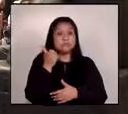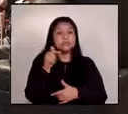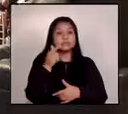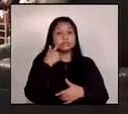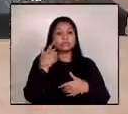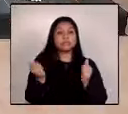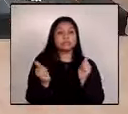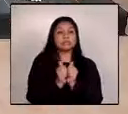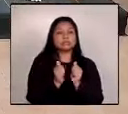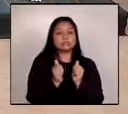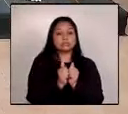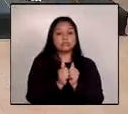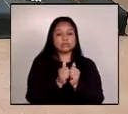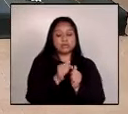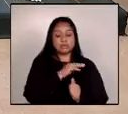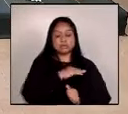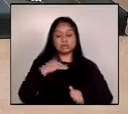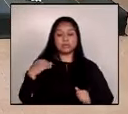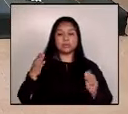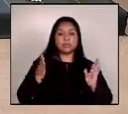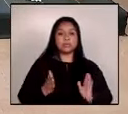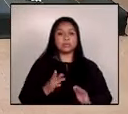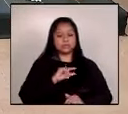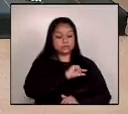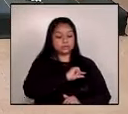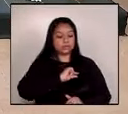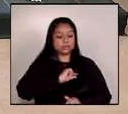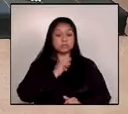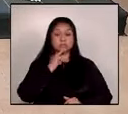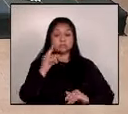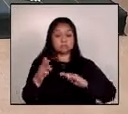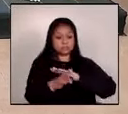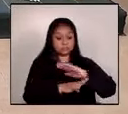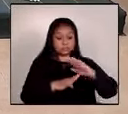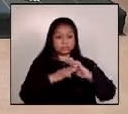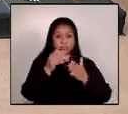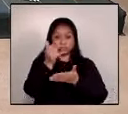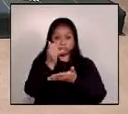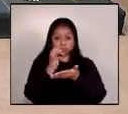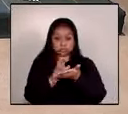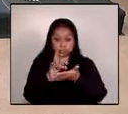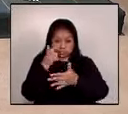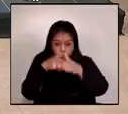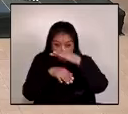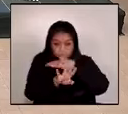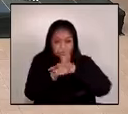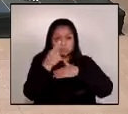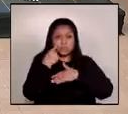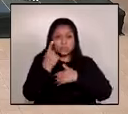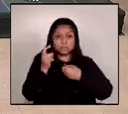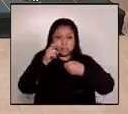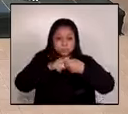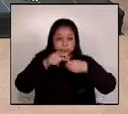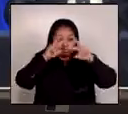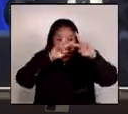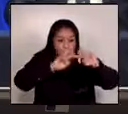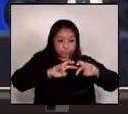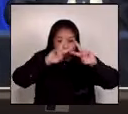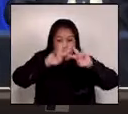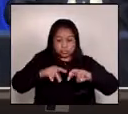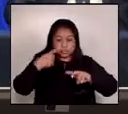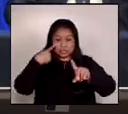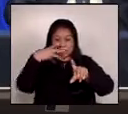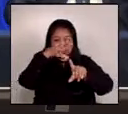acompañaremos a los miembros del gabinete que con base en las auditorías internas que han realizado desde que tomaron posesión han detectado